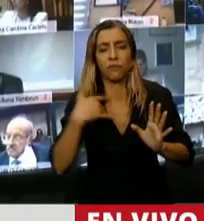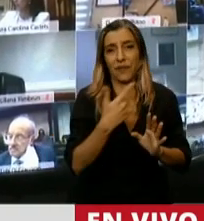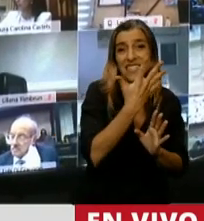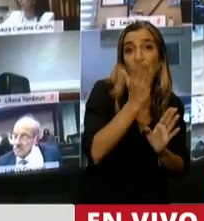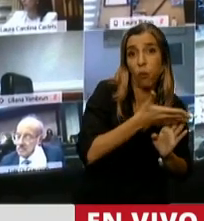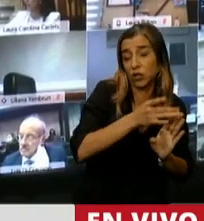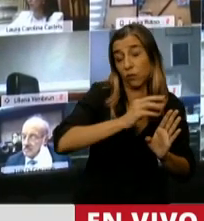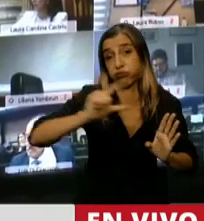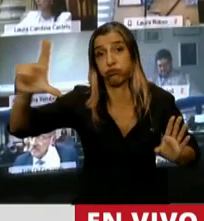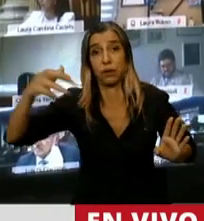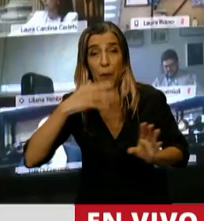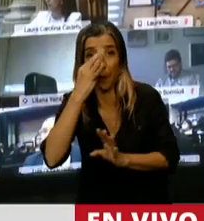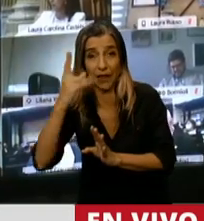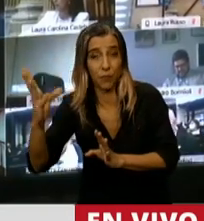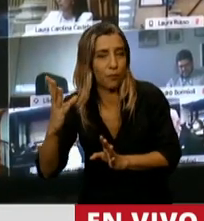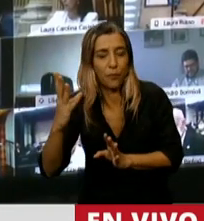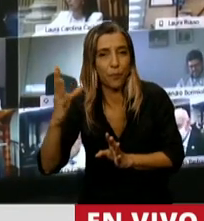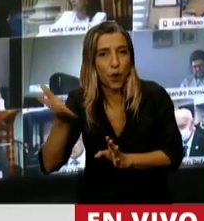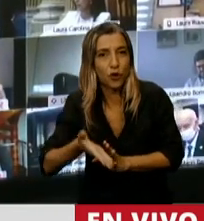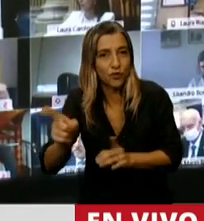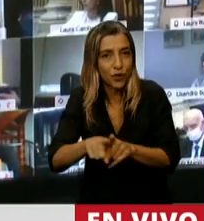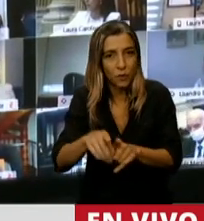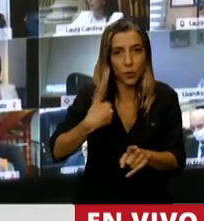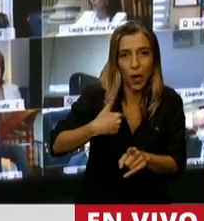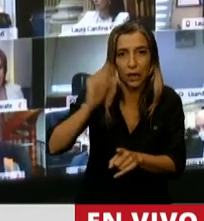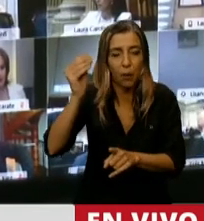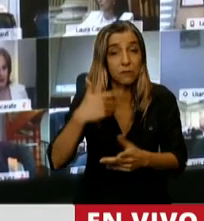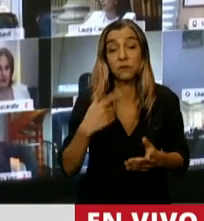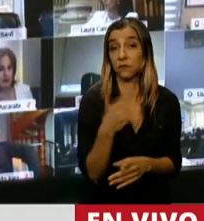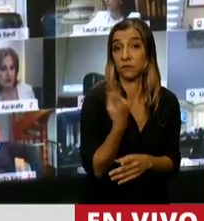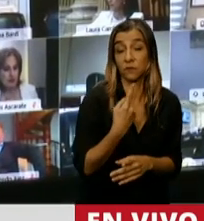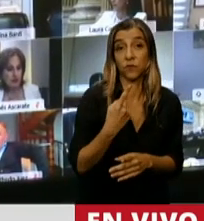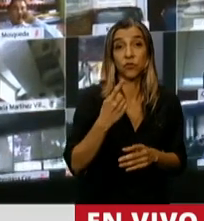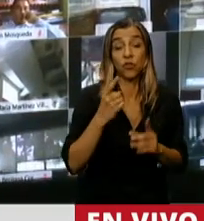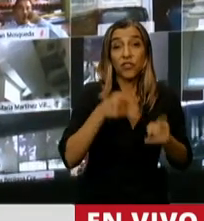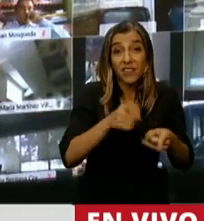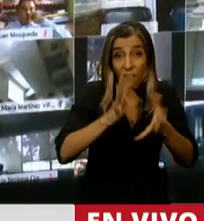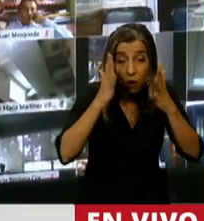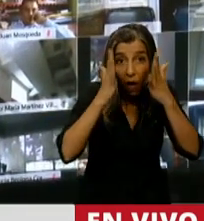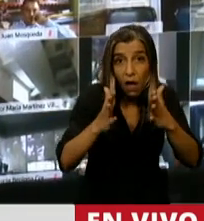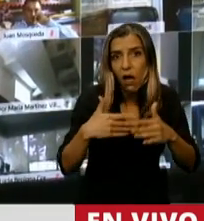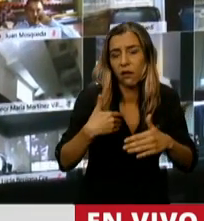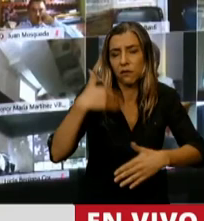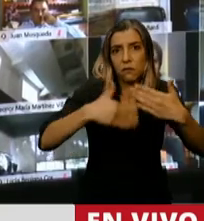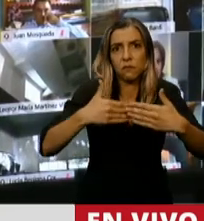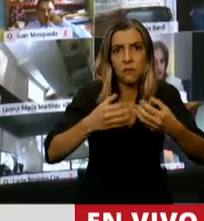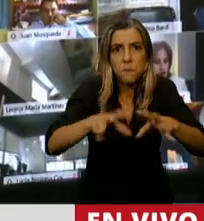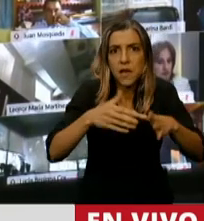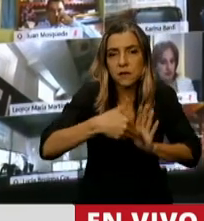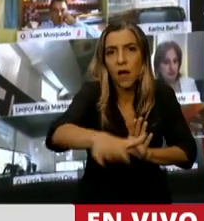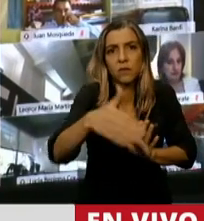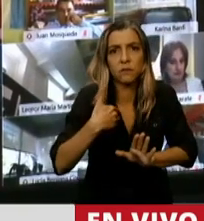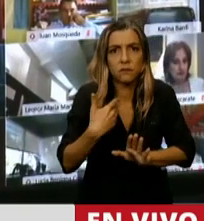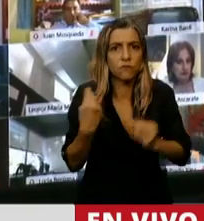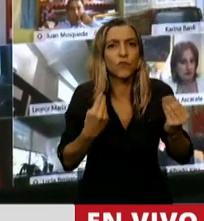Argentina, el otro lado. Creamos el monstruo, y este monstruo, una vez que lo ponés en movimiento en Argentina, nos llevó